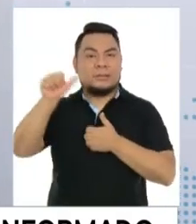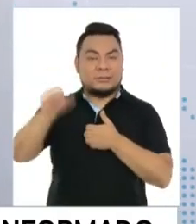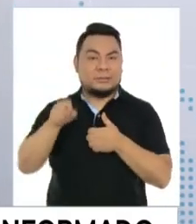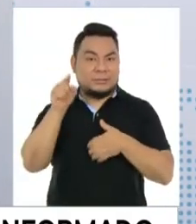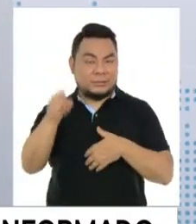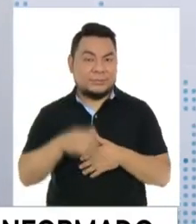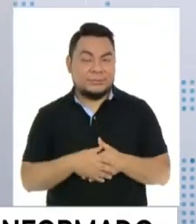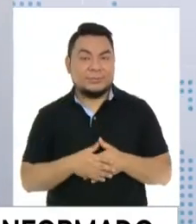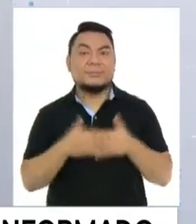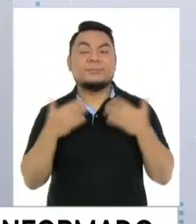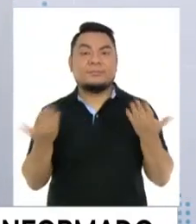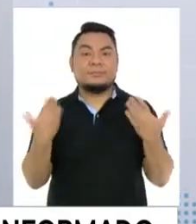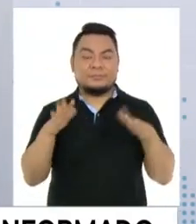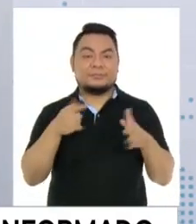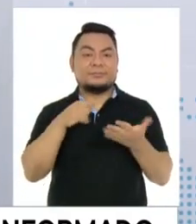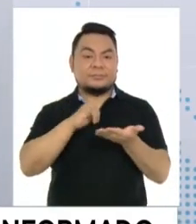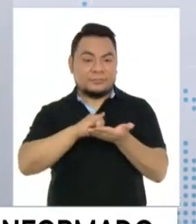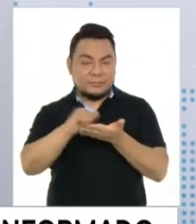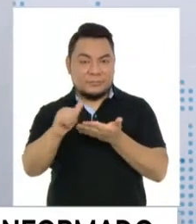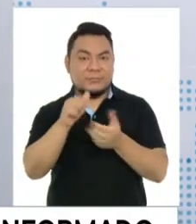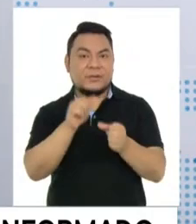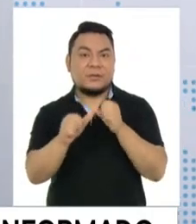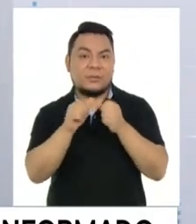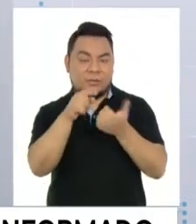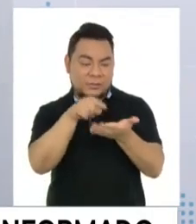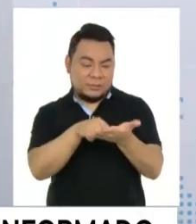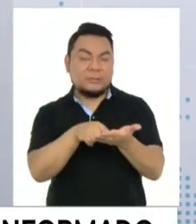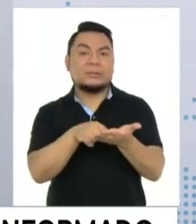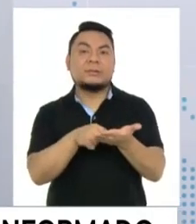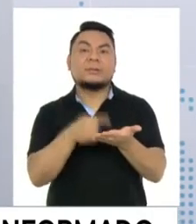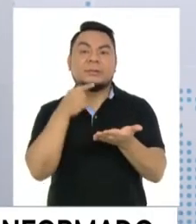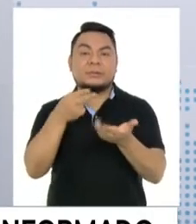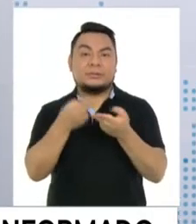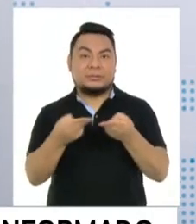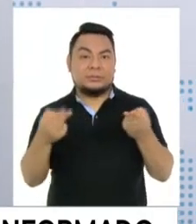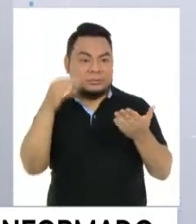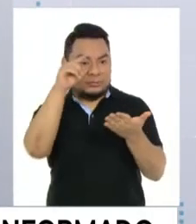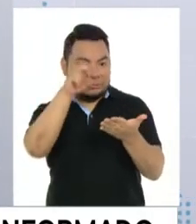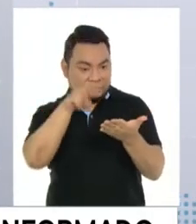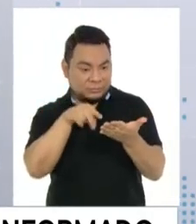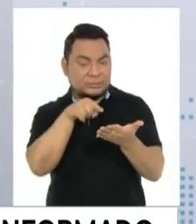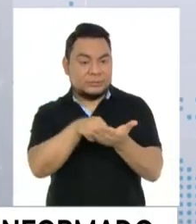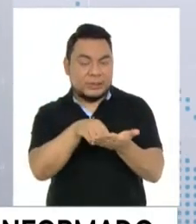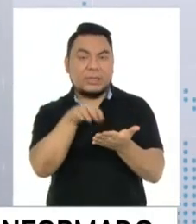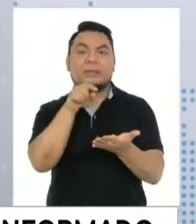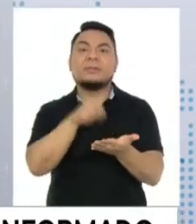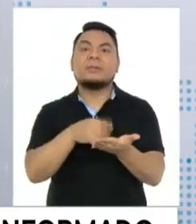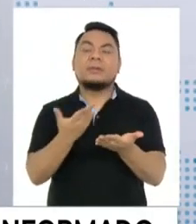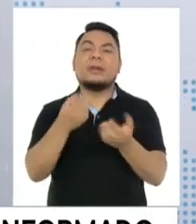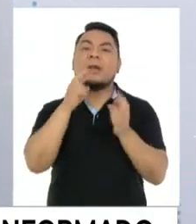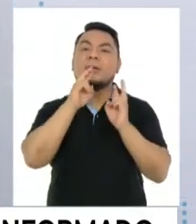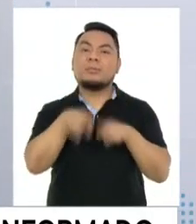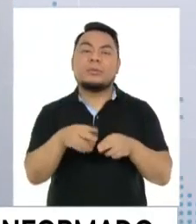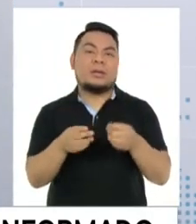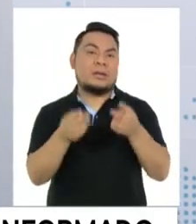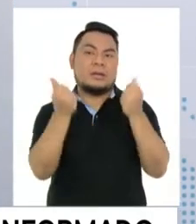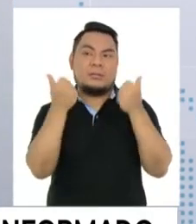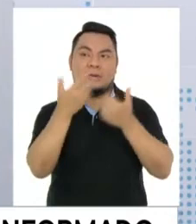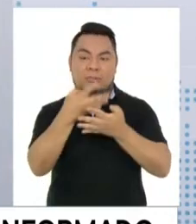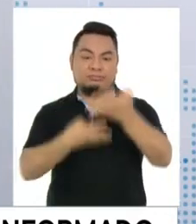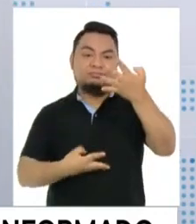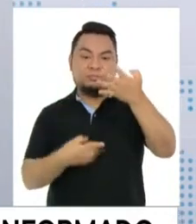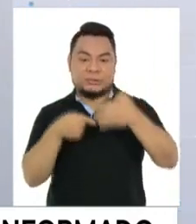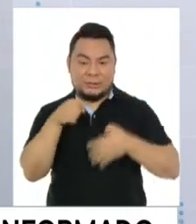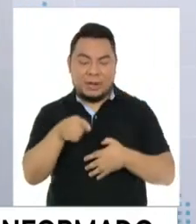mandar el número que nos especifica esta herramienta y inmediatamente tenemos las respuestas de